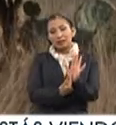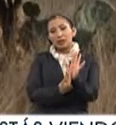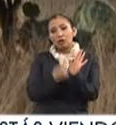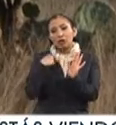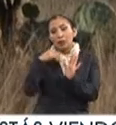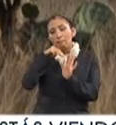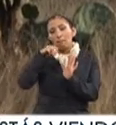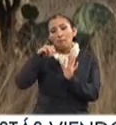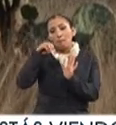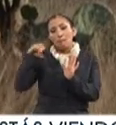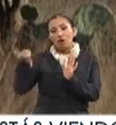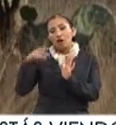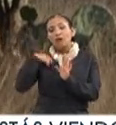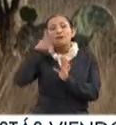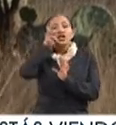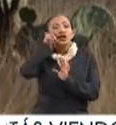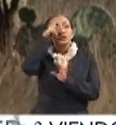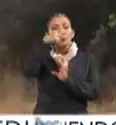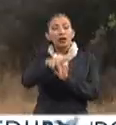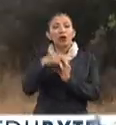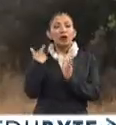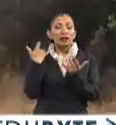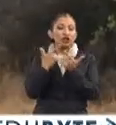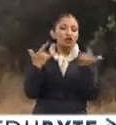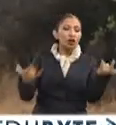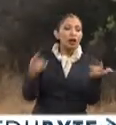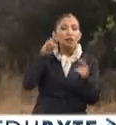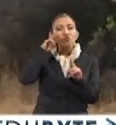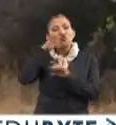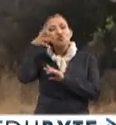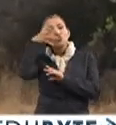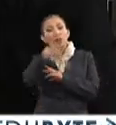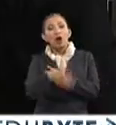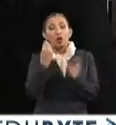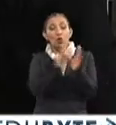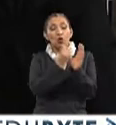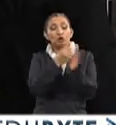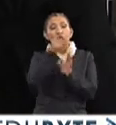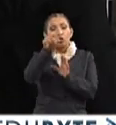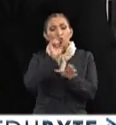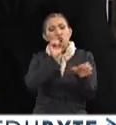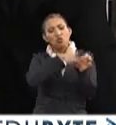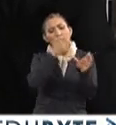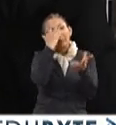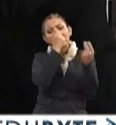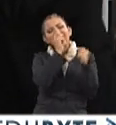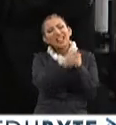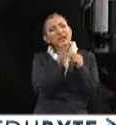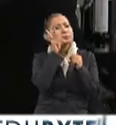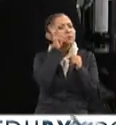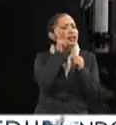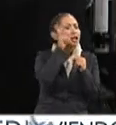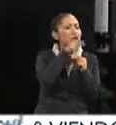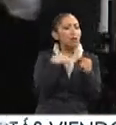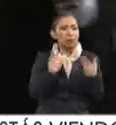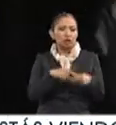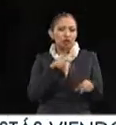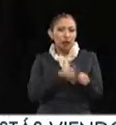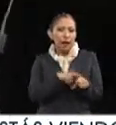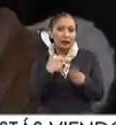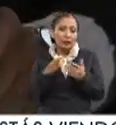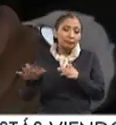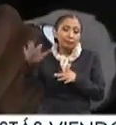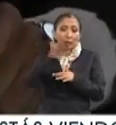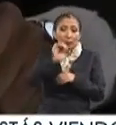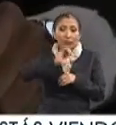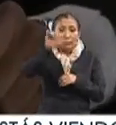MOC, Vinos Mexicanos, Historia, Actualidad y Perspectivas. Un curso en el que usted podrá aprender sobre esta bebida a nivel personal y a